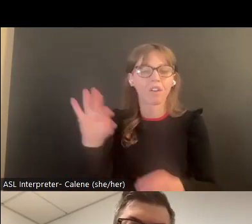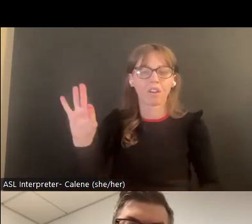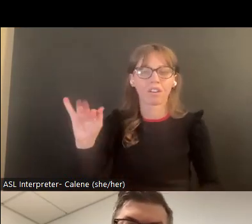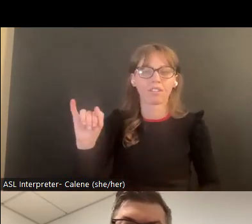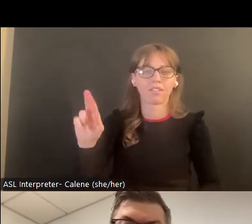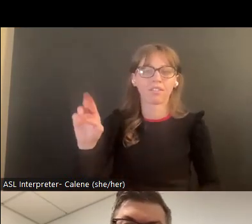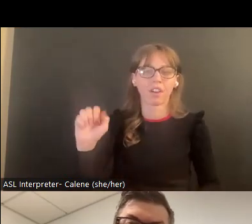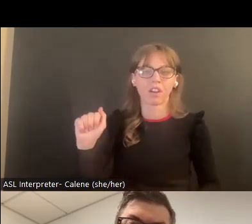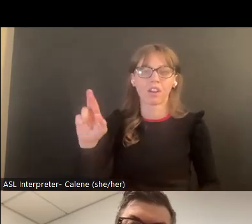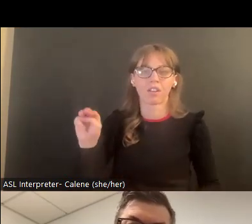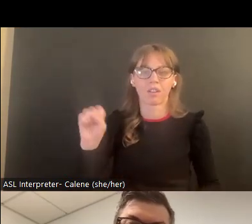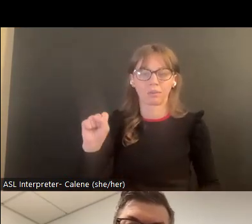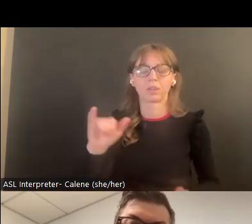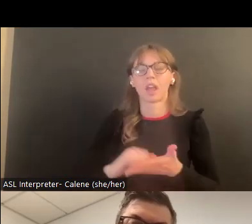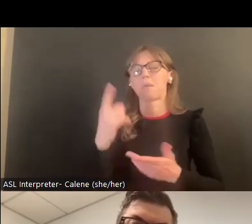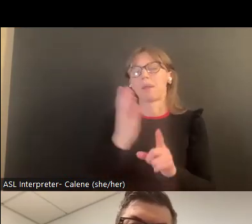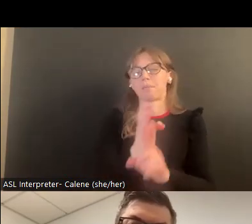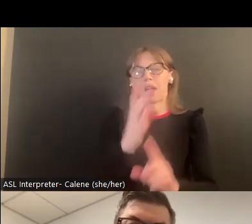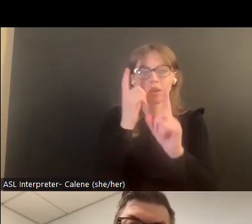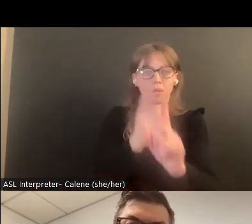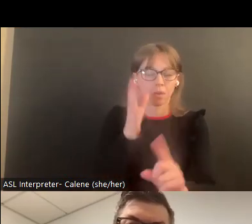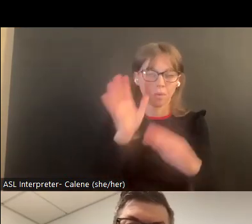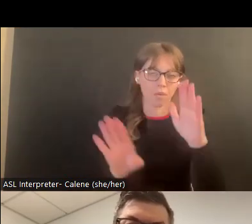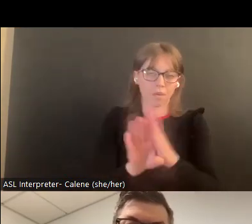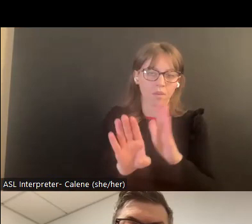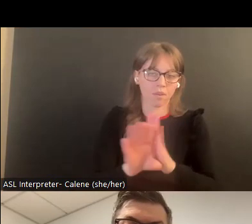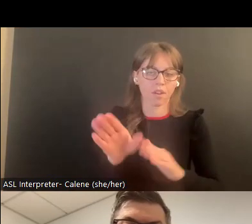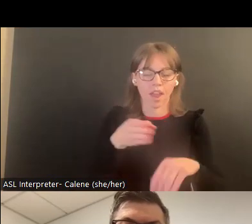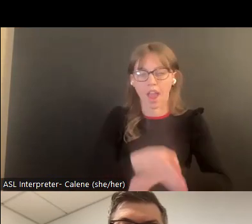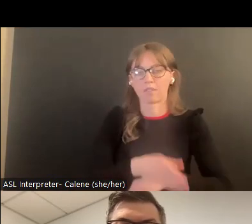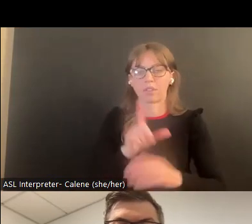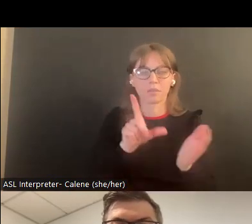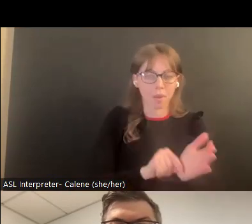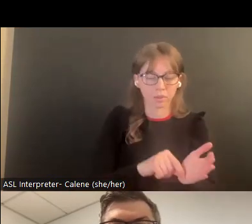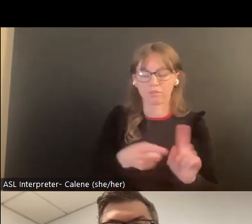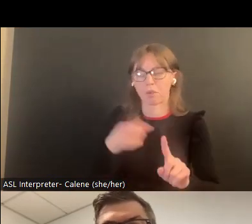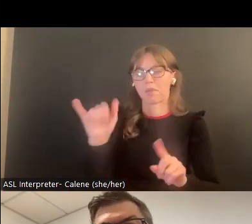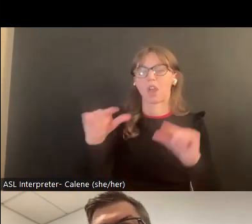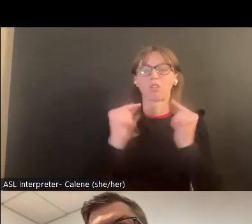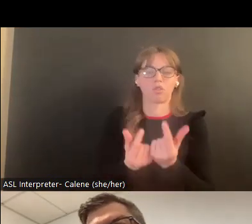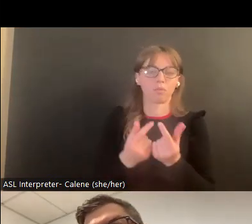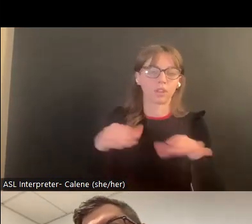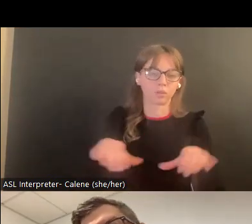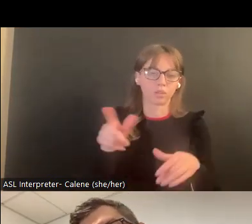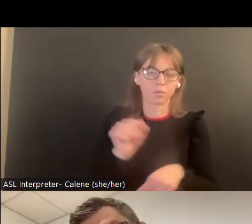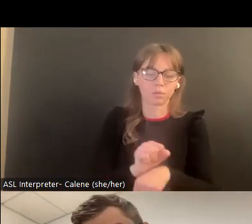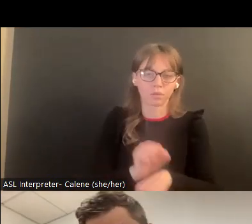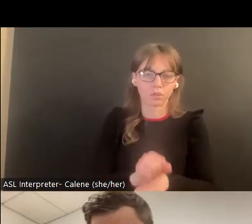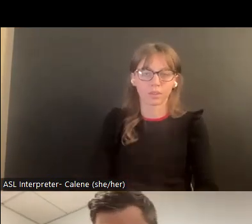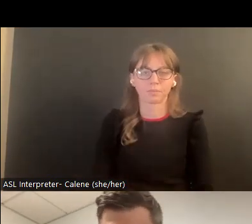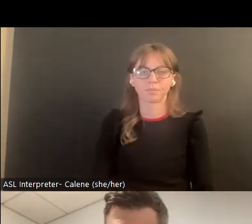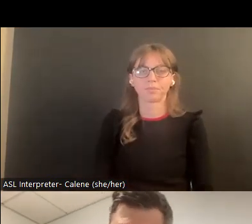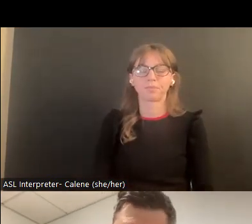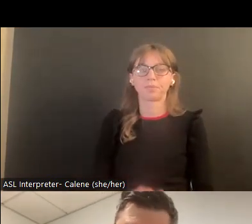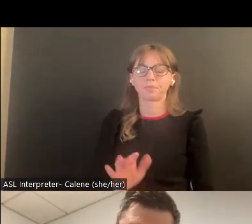casos se envolvió alma de fuego pero que eso sería una de las metas que se va a seguir deseando por medio de